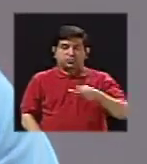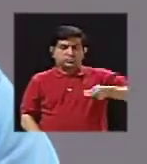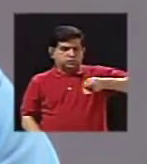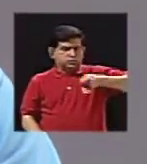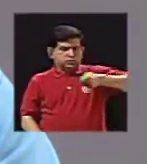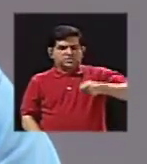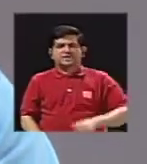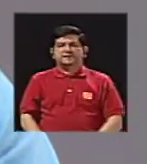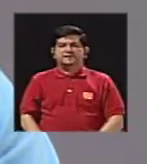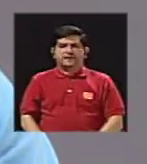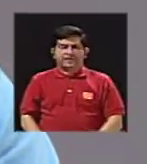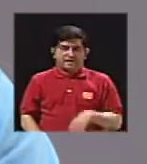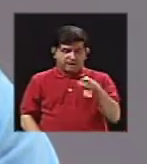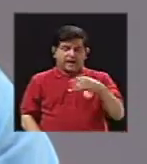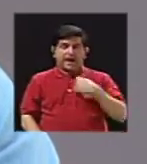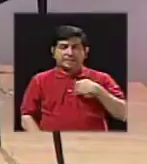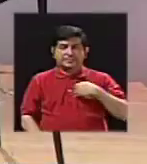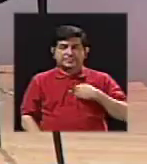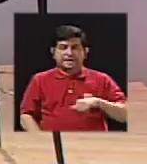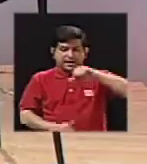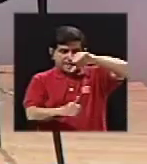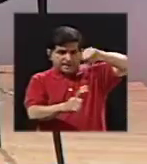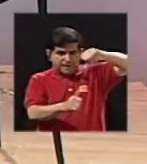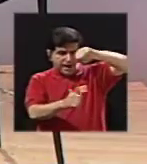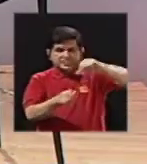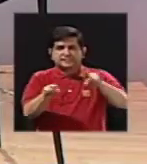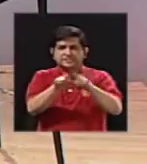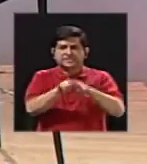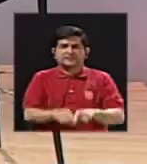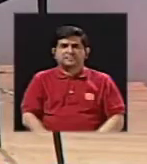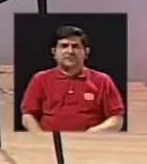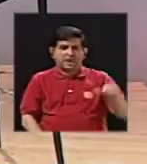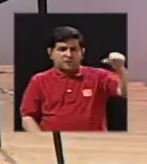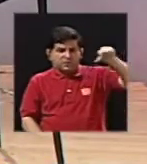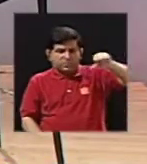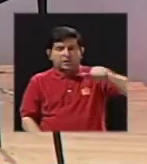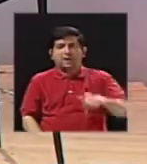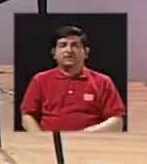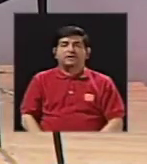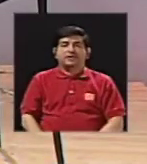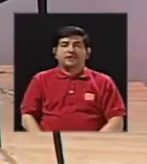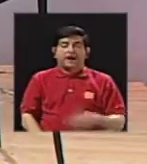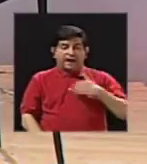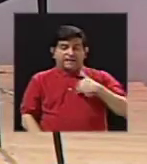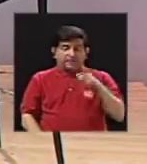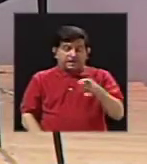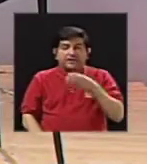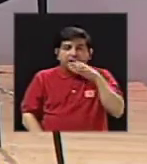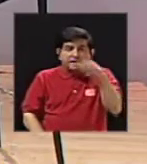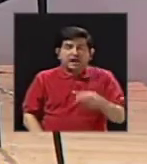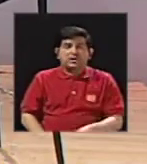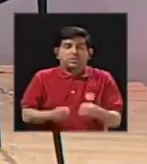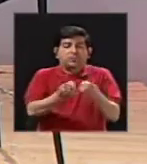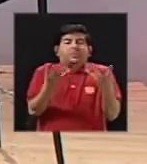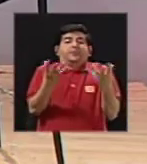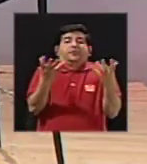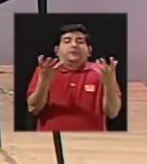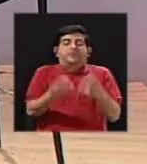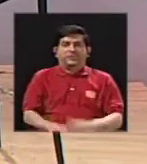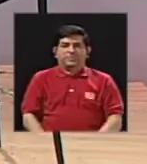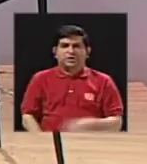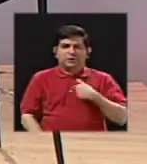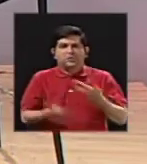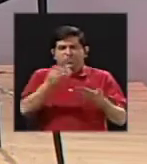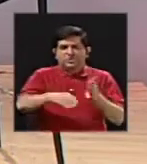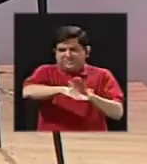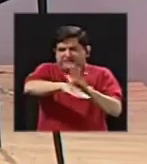con aceite y le echamos un poquito de agua, ¿verdad?, el sartén está caliente y, pues, tenemos una, nos pringamos, ¿verdad?, y se queman un